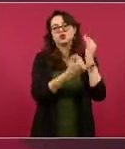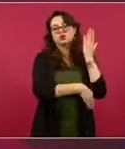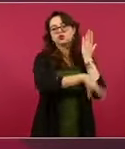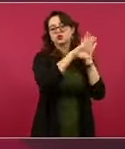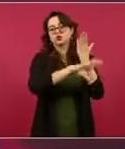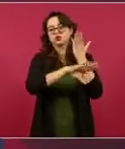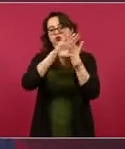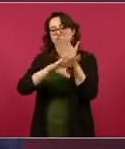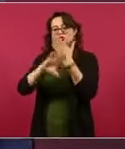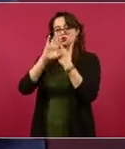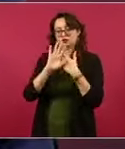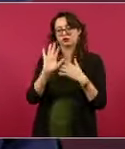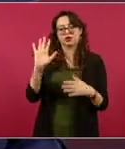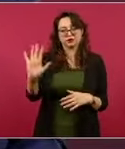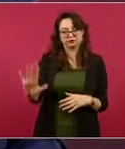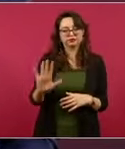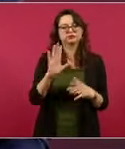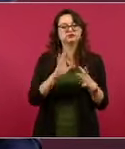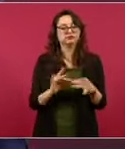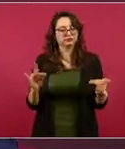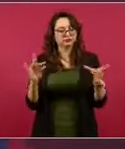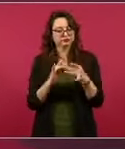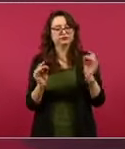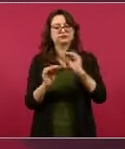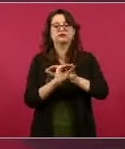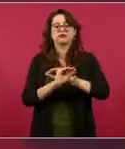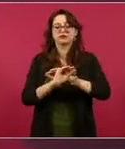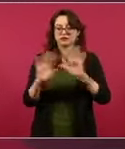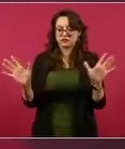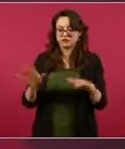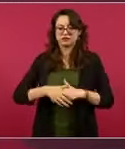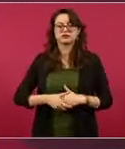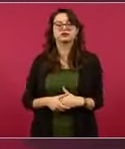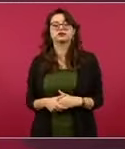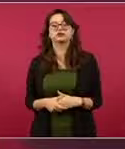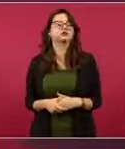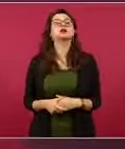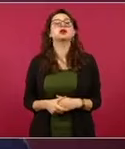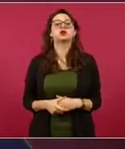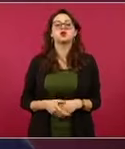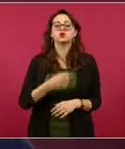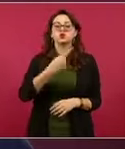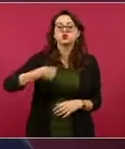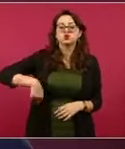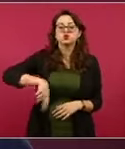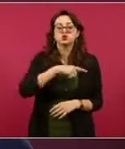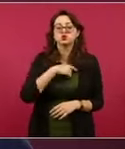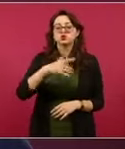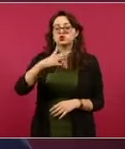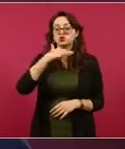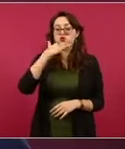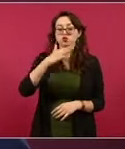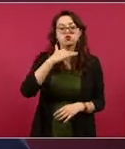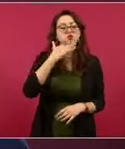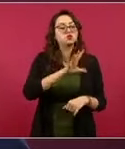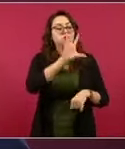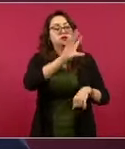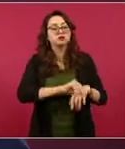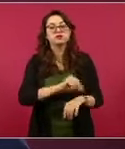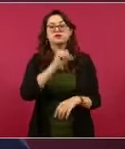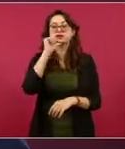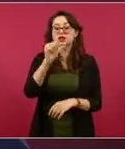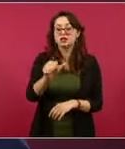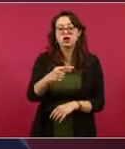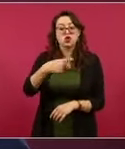nosotros no toleramos la corrupción, o para decirlo con más claridad, no somos corruptos, no somos